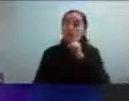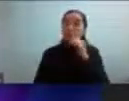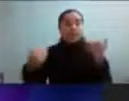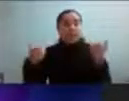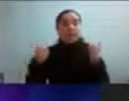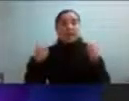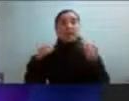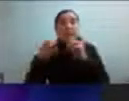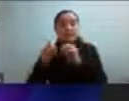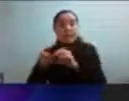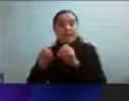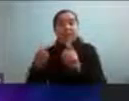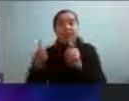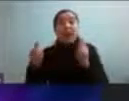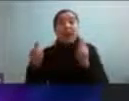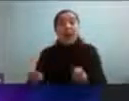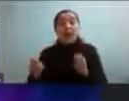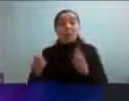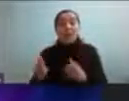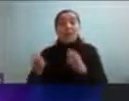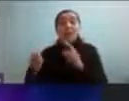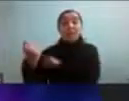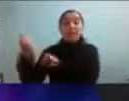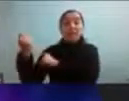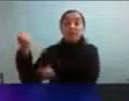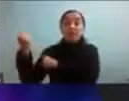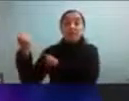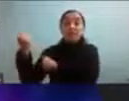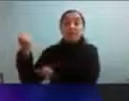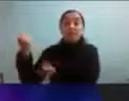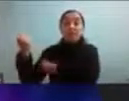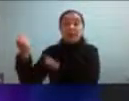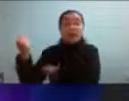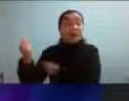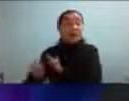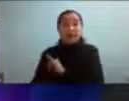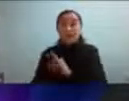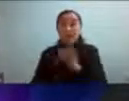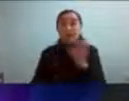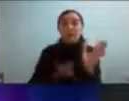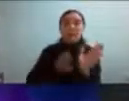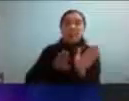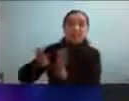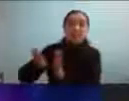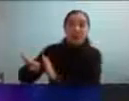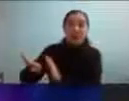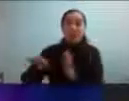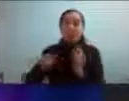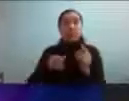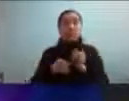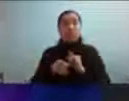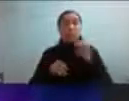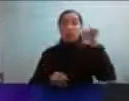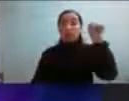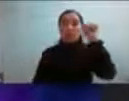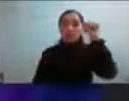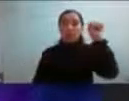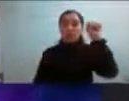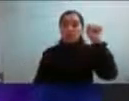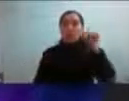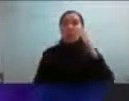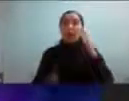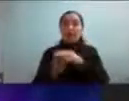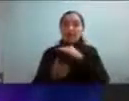especiales y las fortalezas que es algo que está siempre siempre dejado de lado en todo el autismo desde una edad temprana hasta la vida